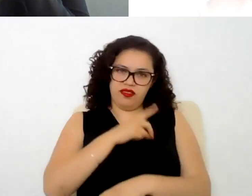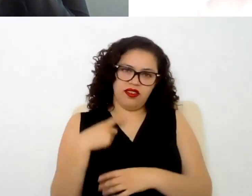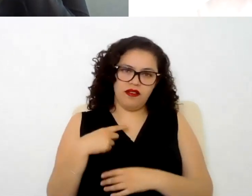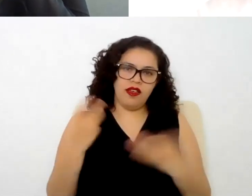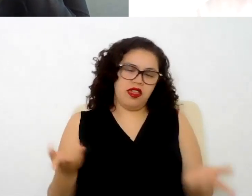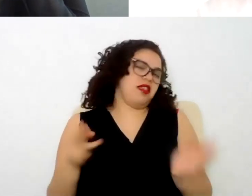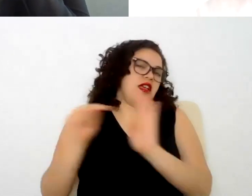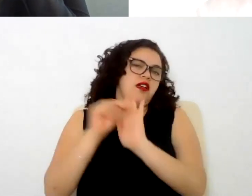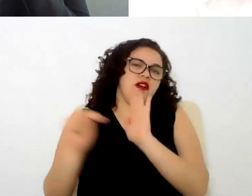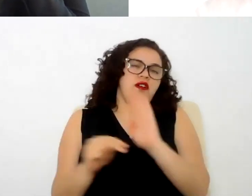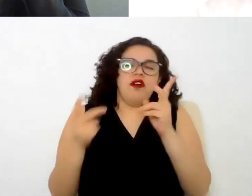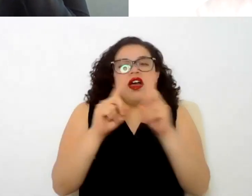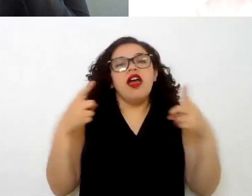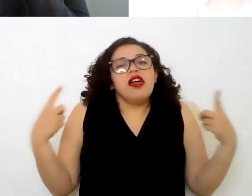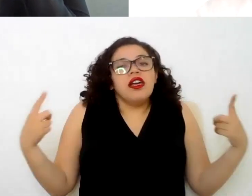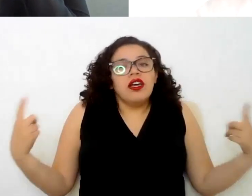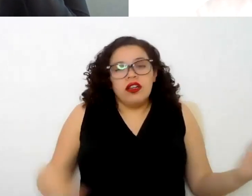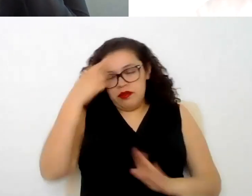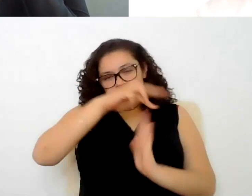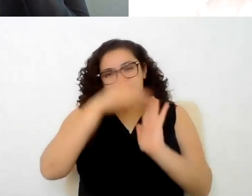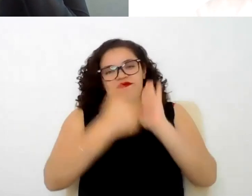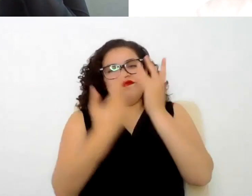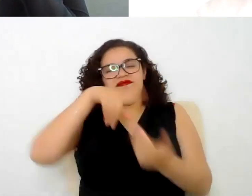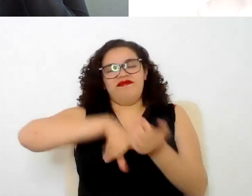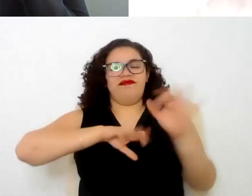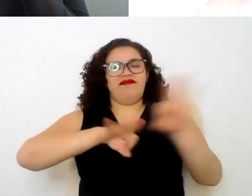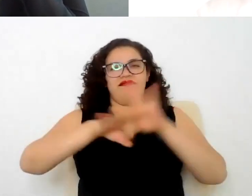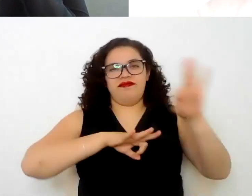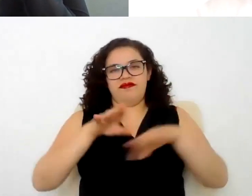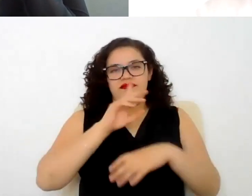se desarrolla en el reglamento interior de trabajo de la empresa